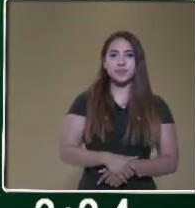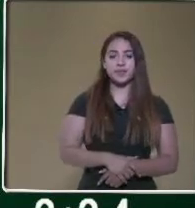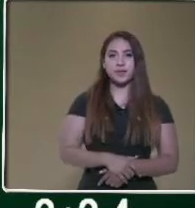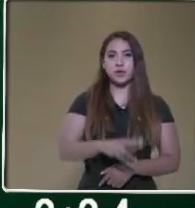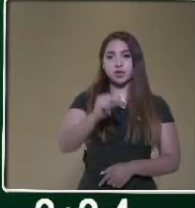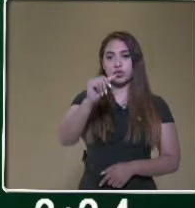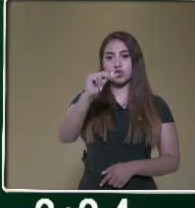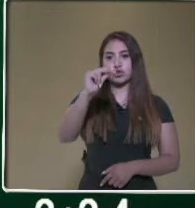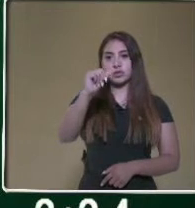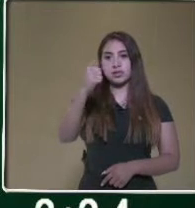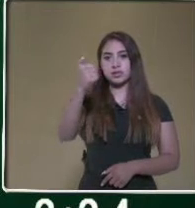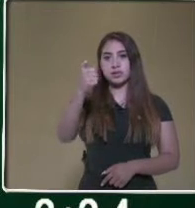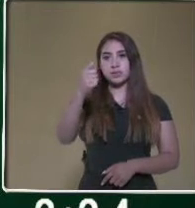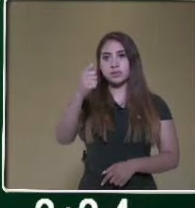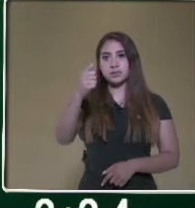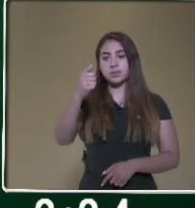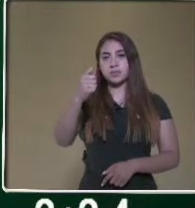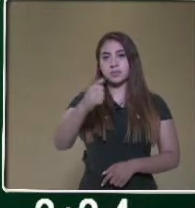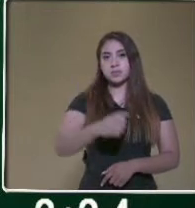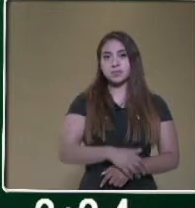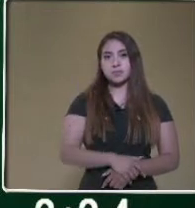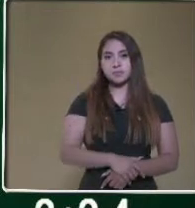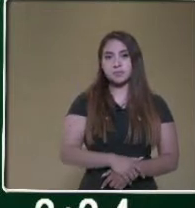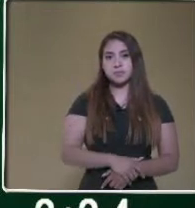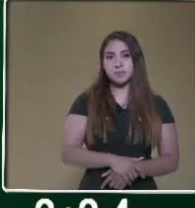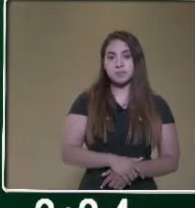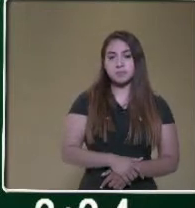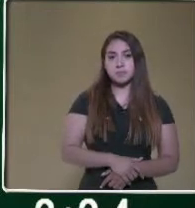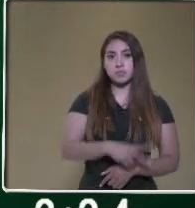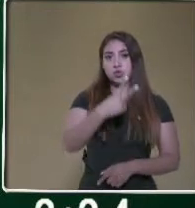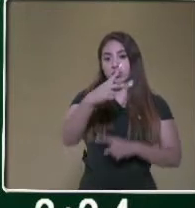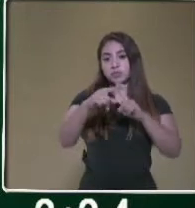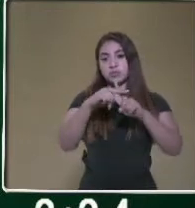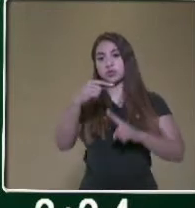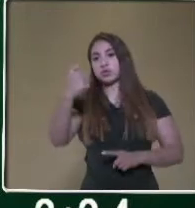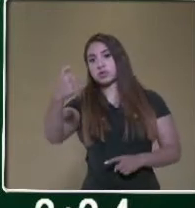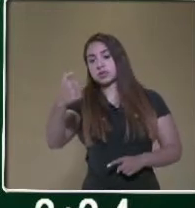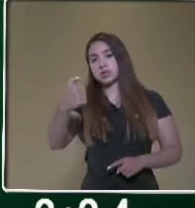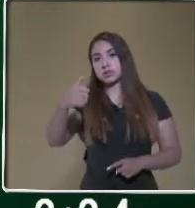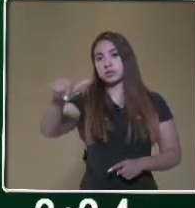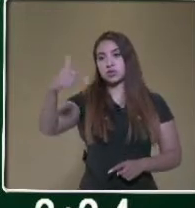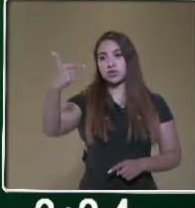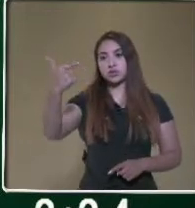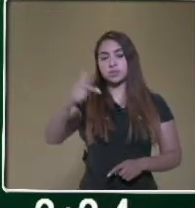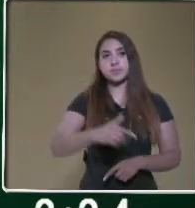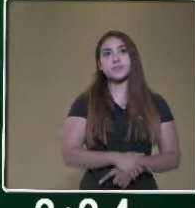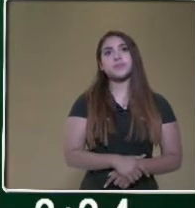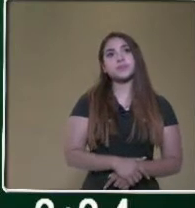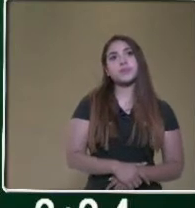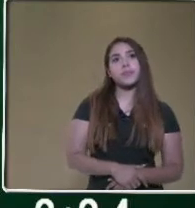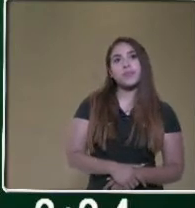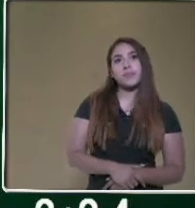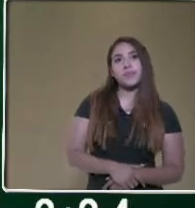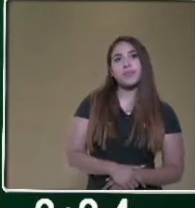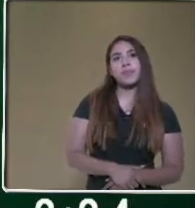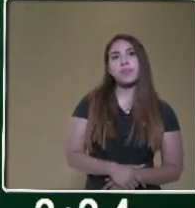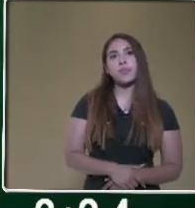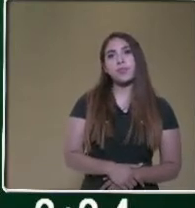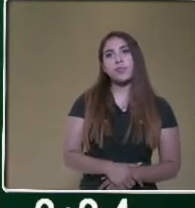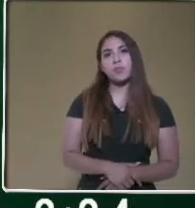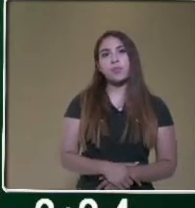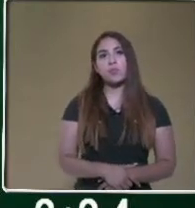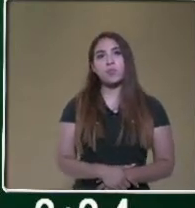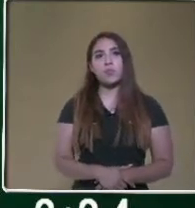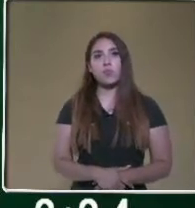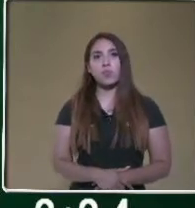86. Empezamos 2 por 6, ¿cuánto es 2 por 6? 12. Y dejamos un espacio en blanco. Pero ¿por qué